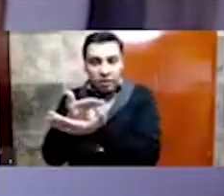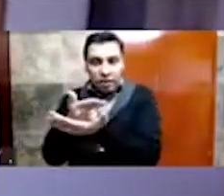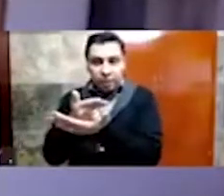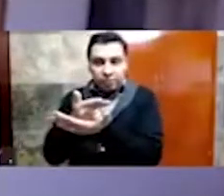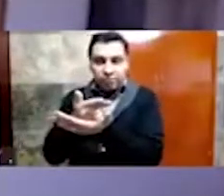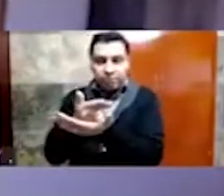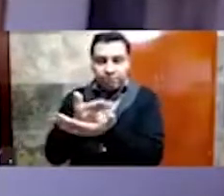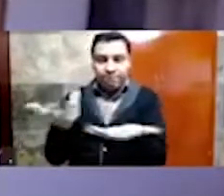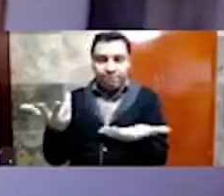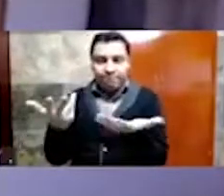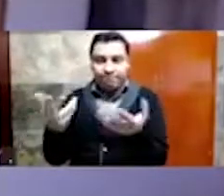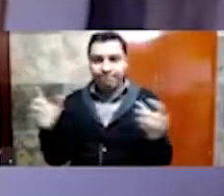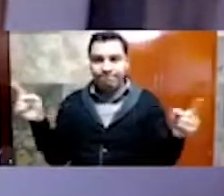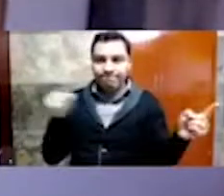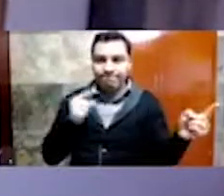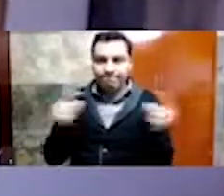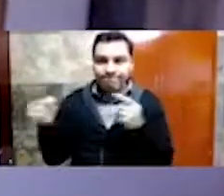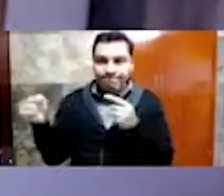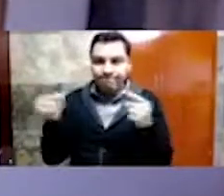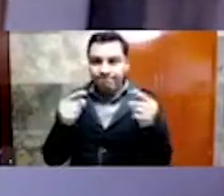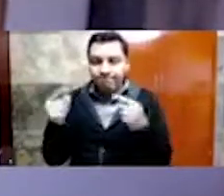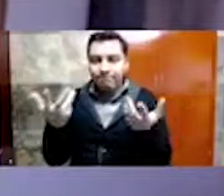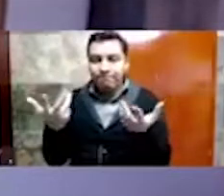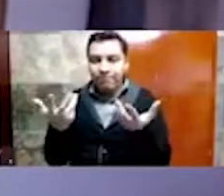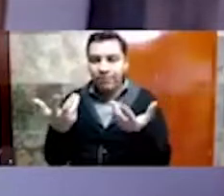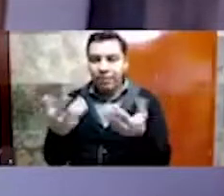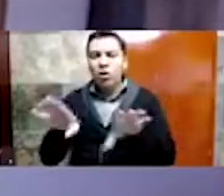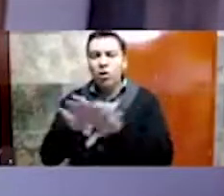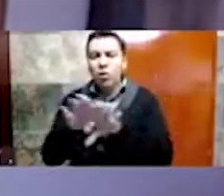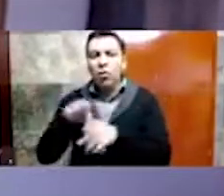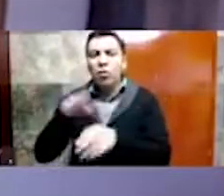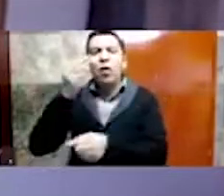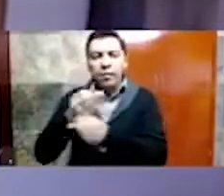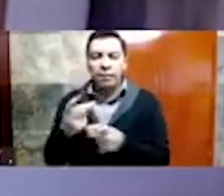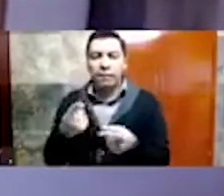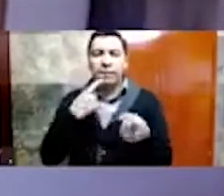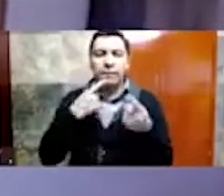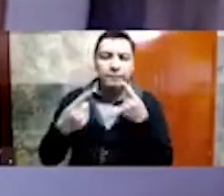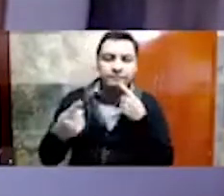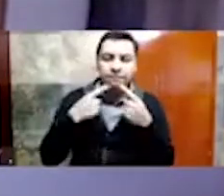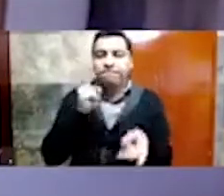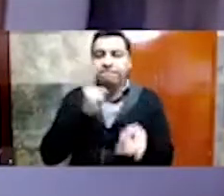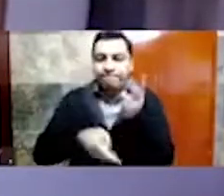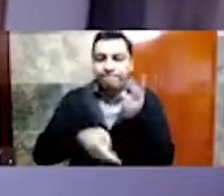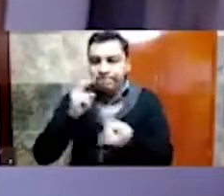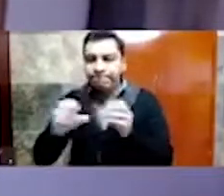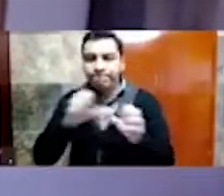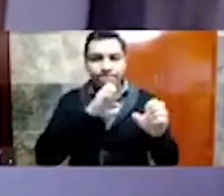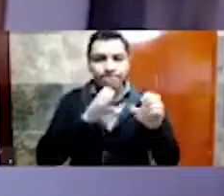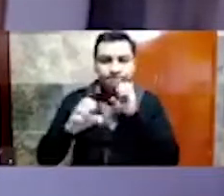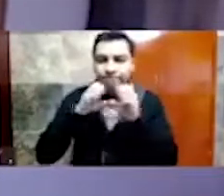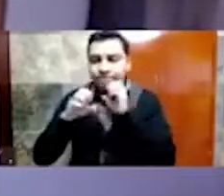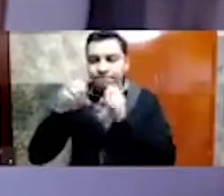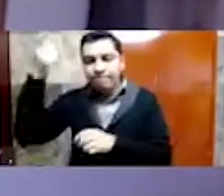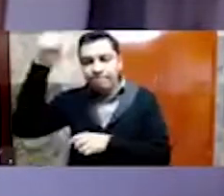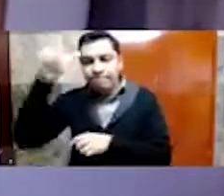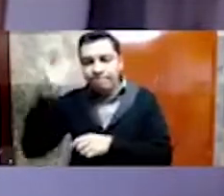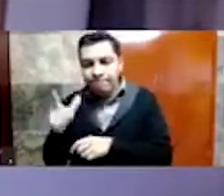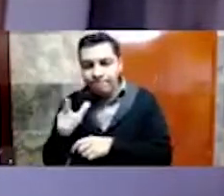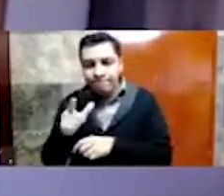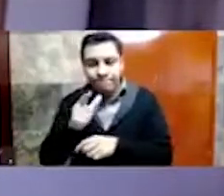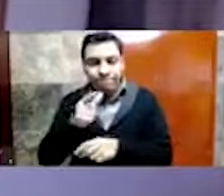debates. En un formato pues de charlas, a manera de entrevistas articuladas por la maestra Lilia Rivero Beber,